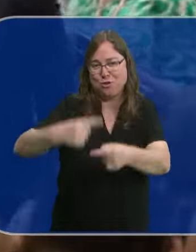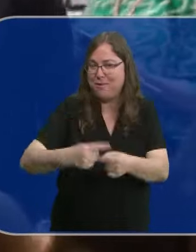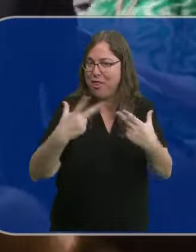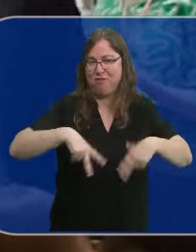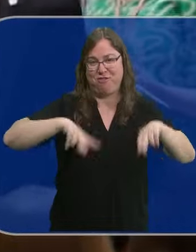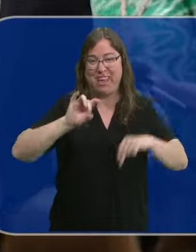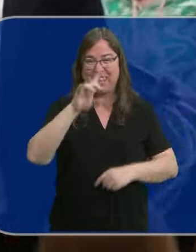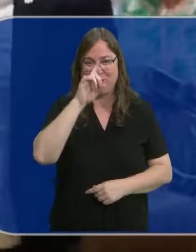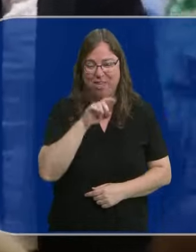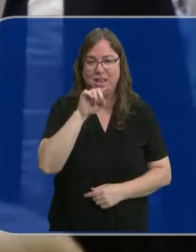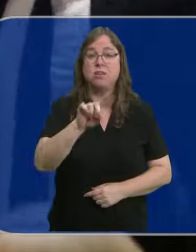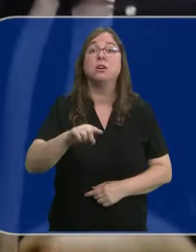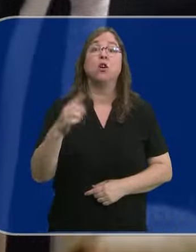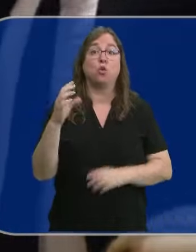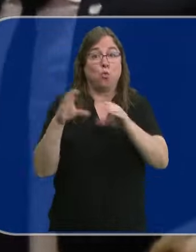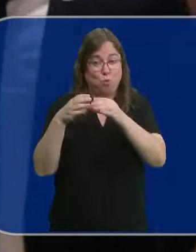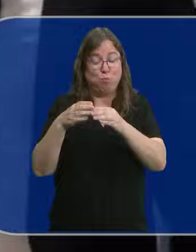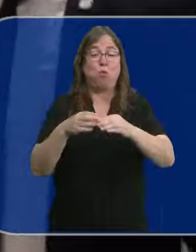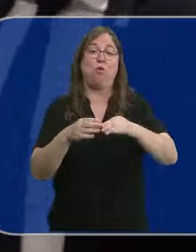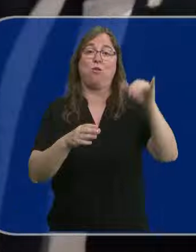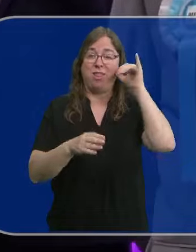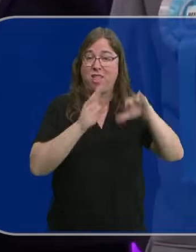Los Tories han obtenido el peor resultado de su historia.